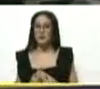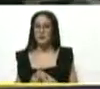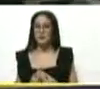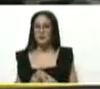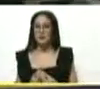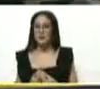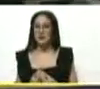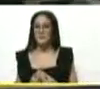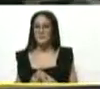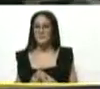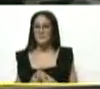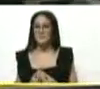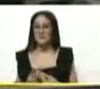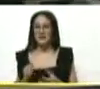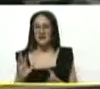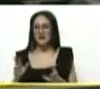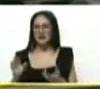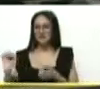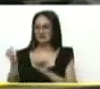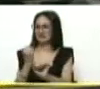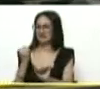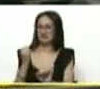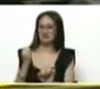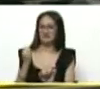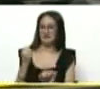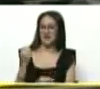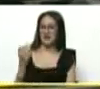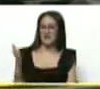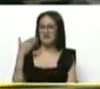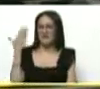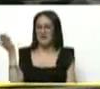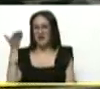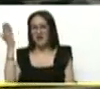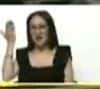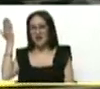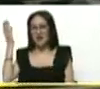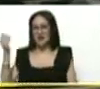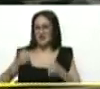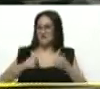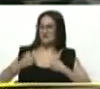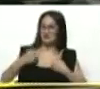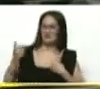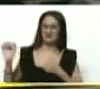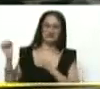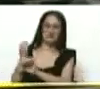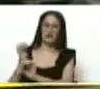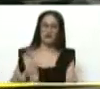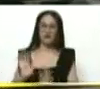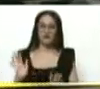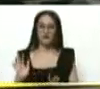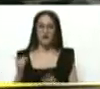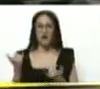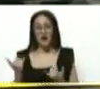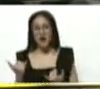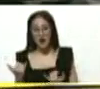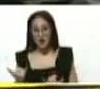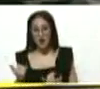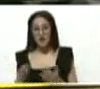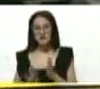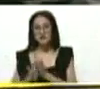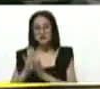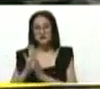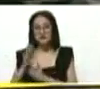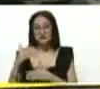al individualismo, al egocentrismo y al caudillismo. Y vamos a la construcción del